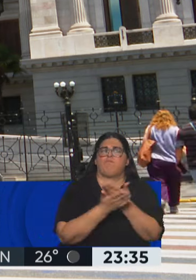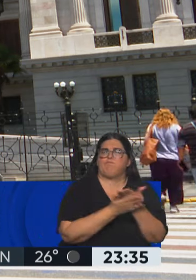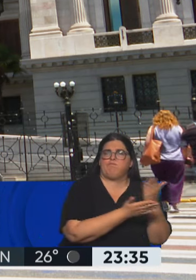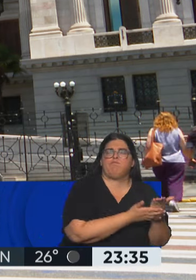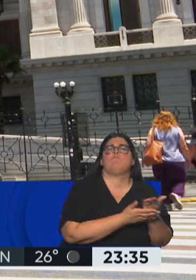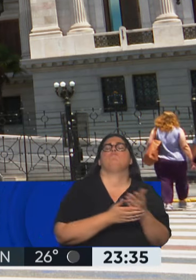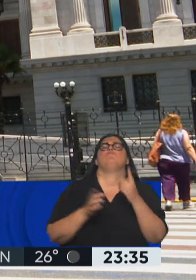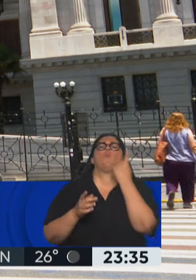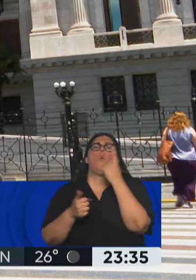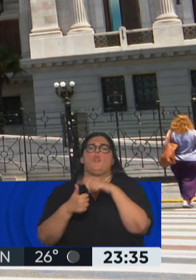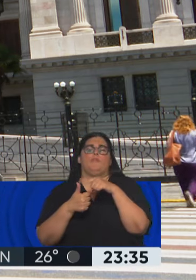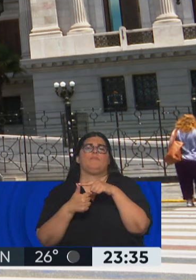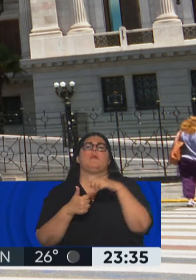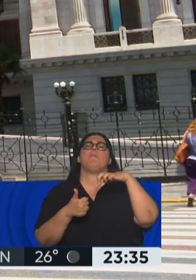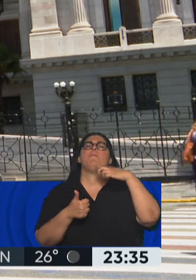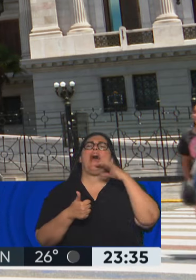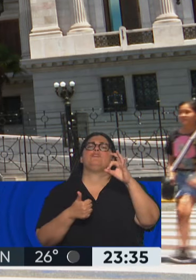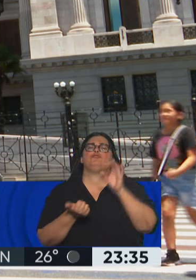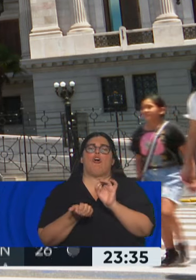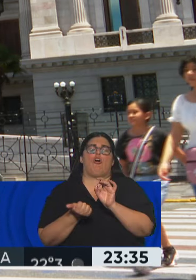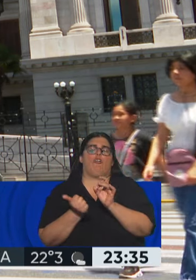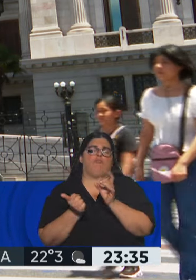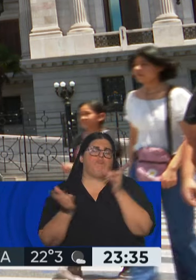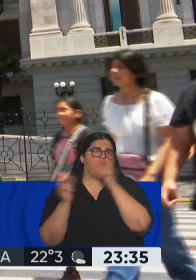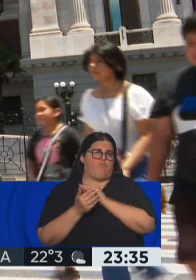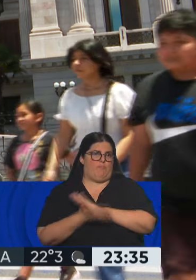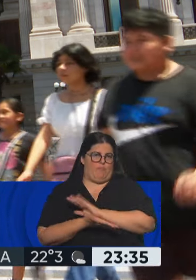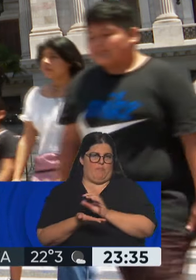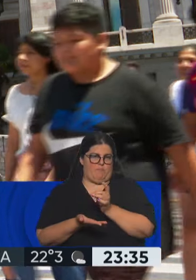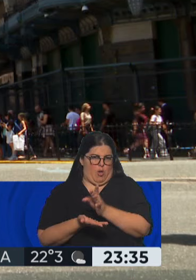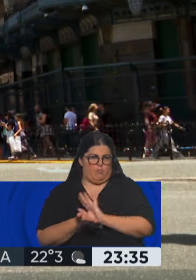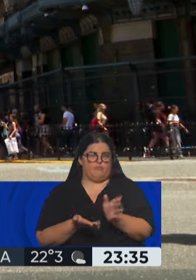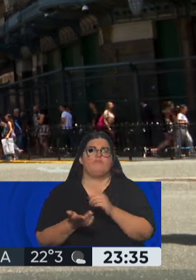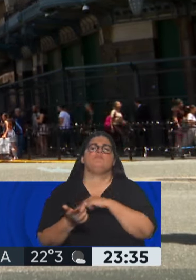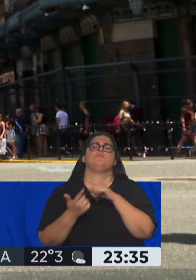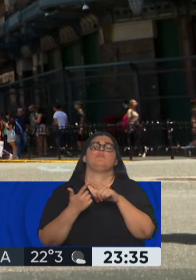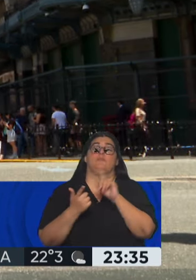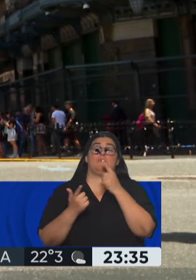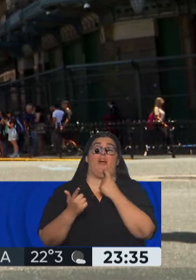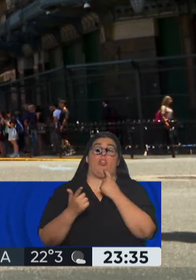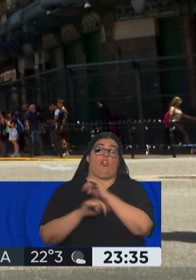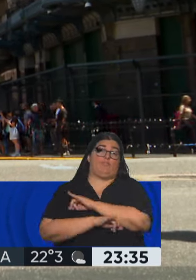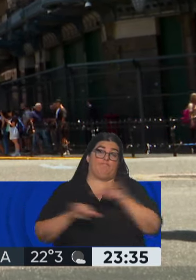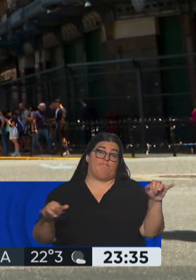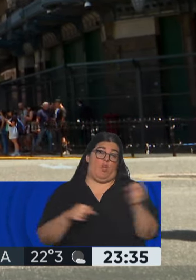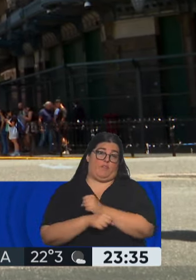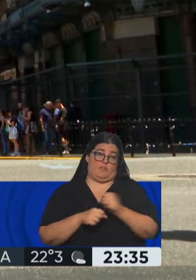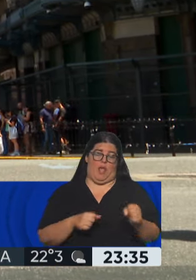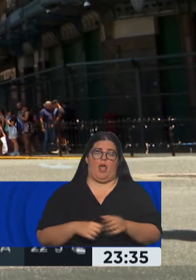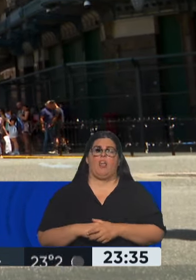la eliminación de las PASO a través de la reforma electoral. Lo confirmó el vocero presidencial Manuel Adorni.